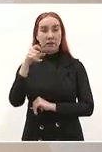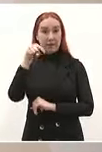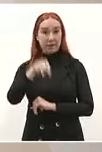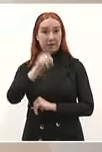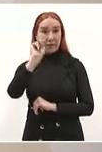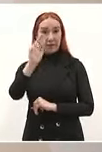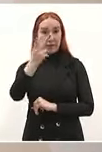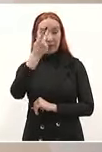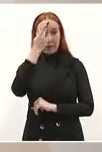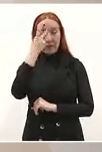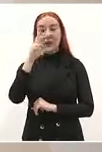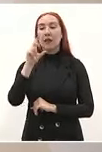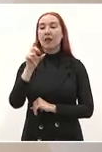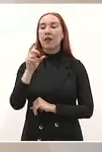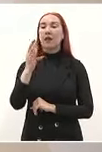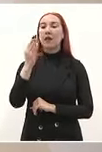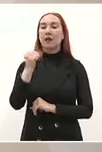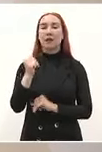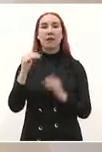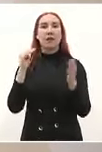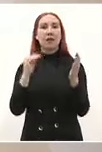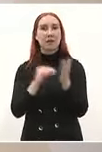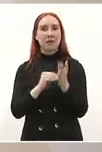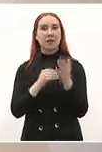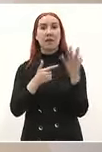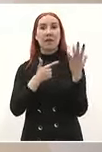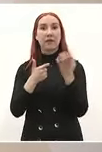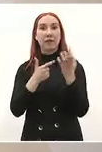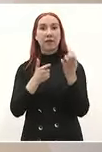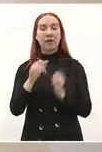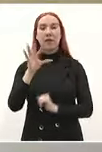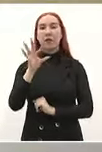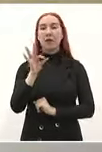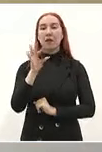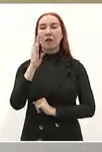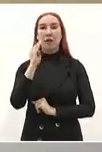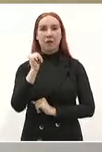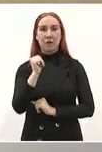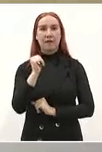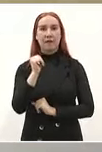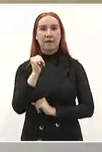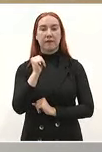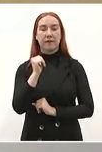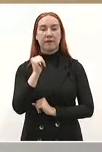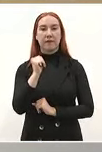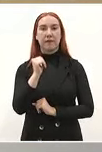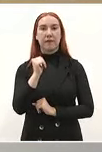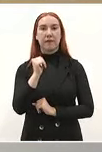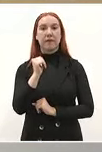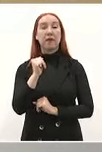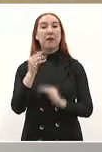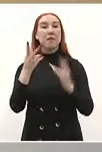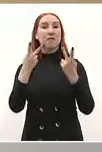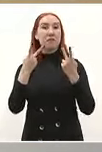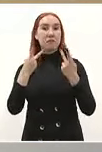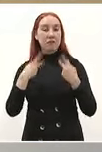son 39 mil 749 personas